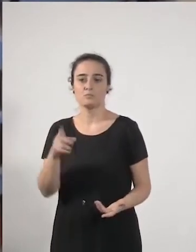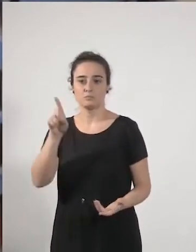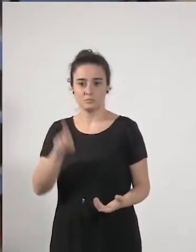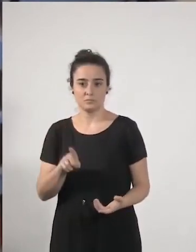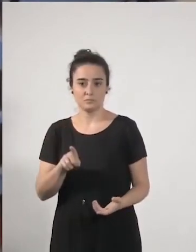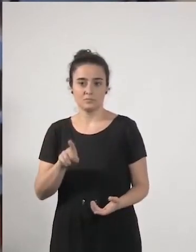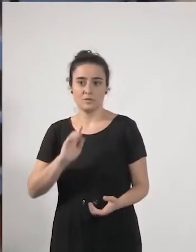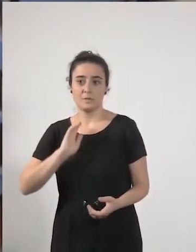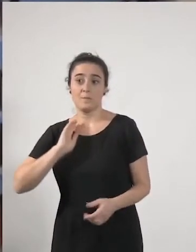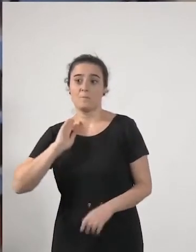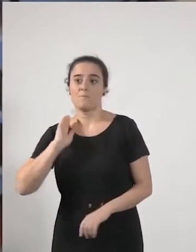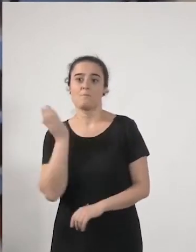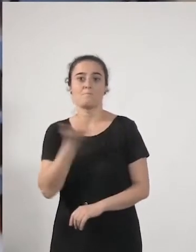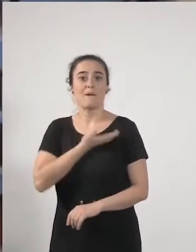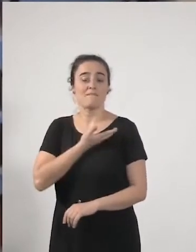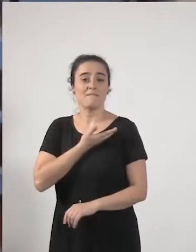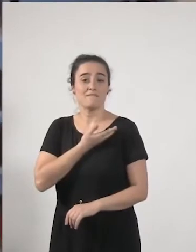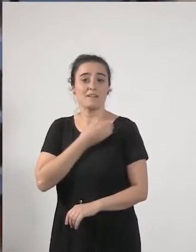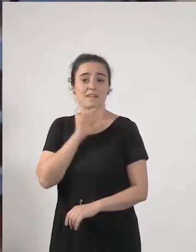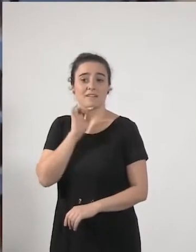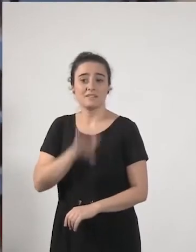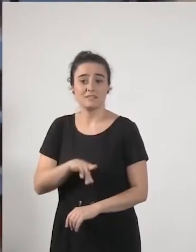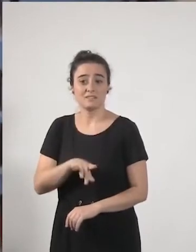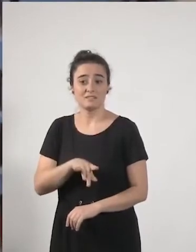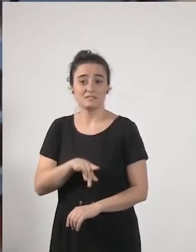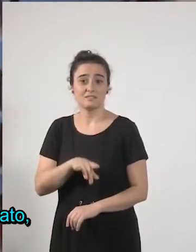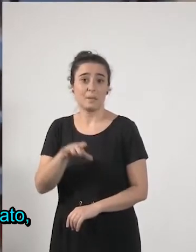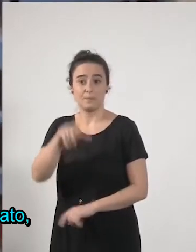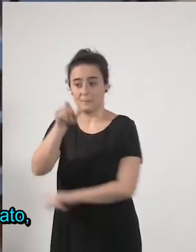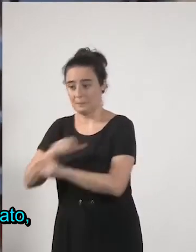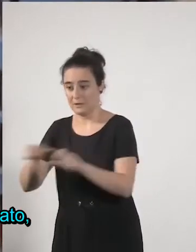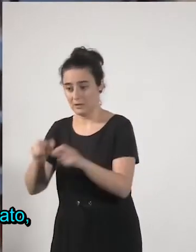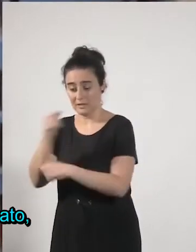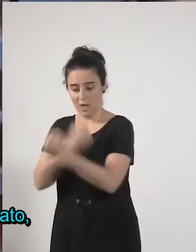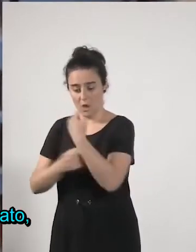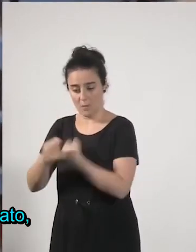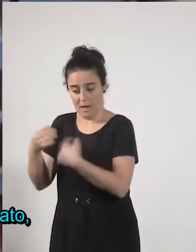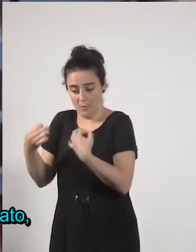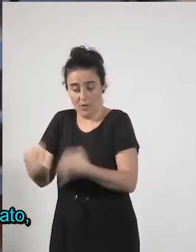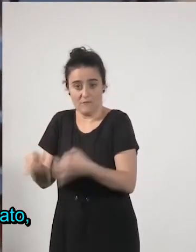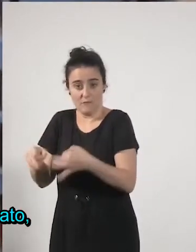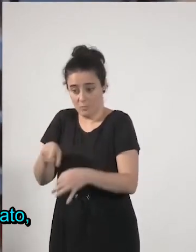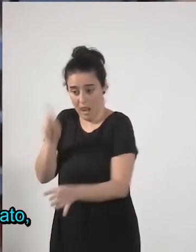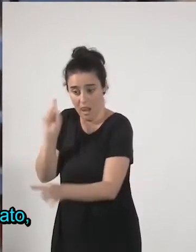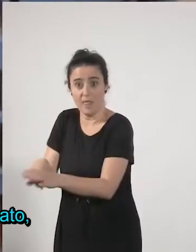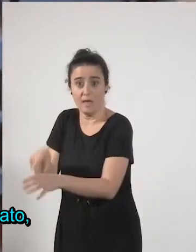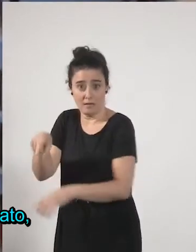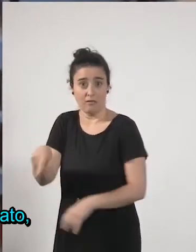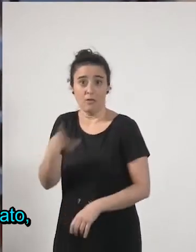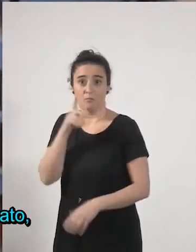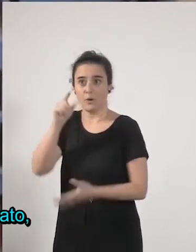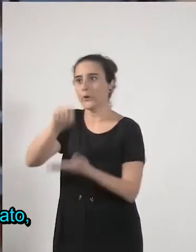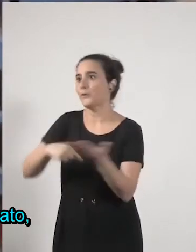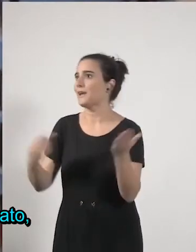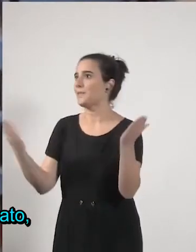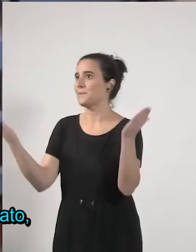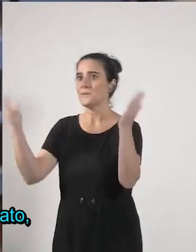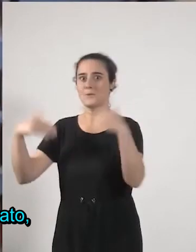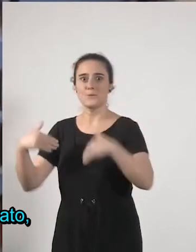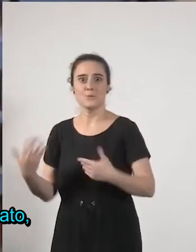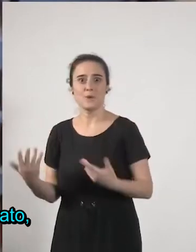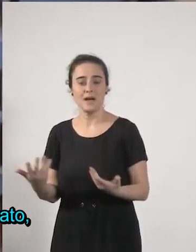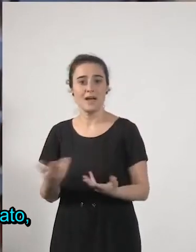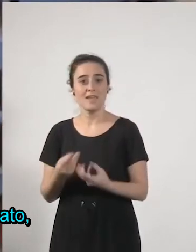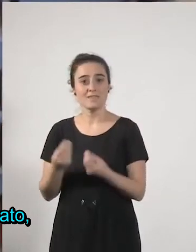todo ha afectado mucho a quienes están en la economía informal eran quienes no tienen contrato etcétera no